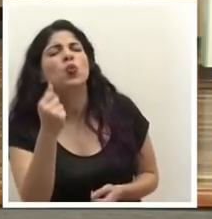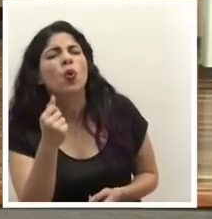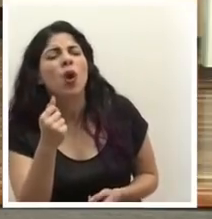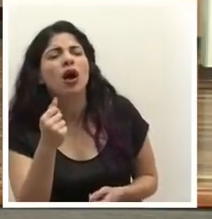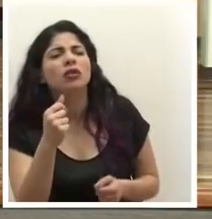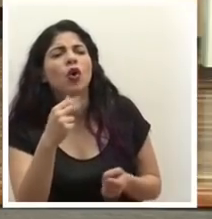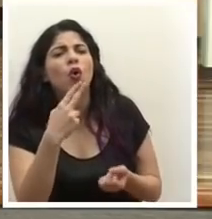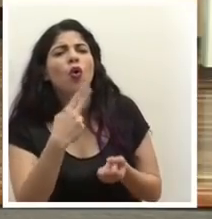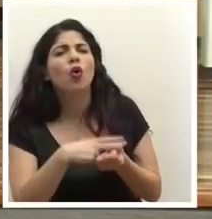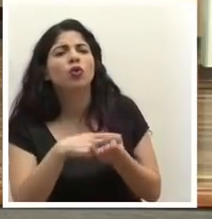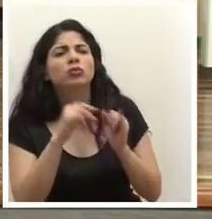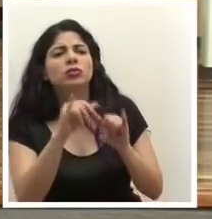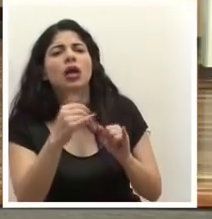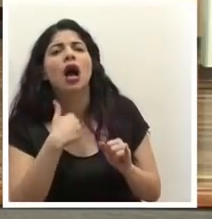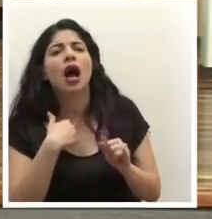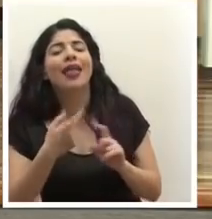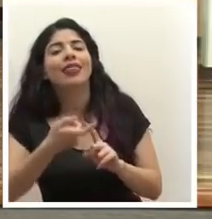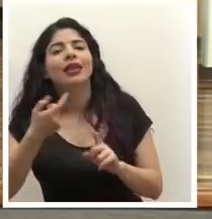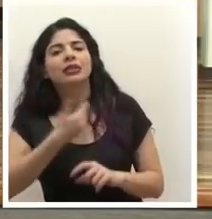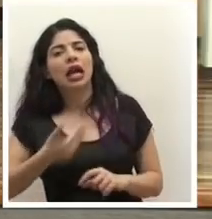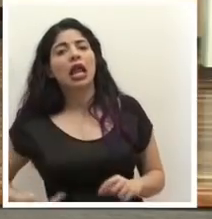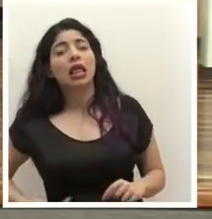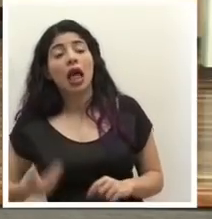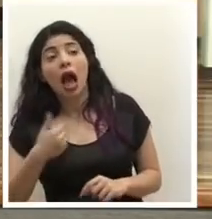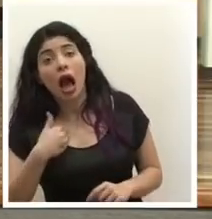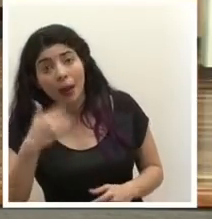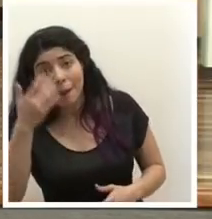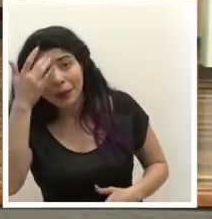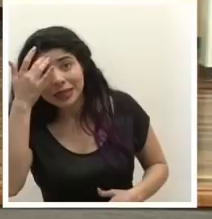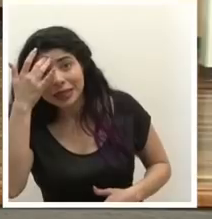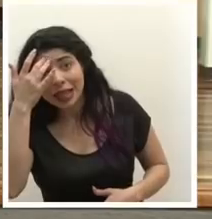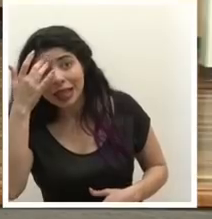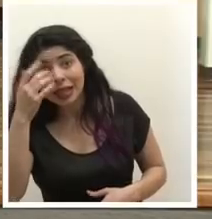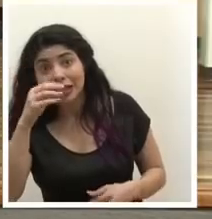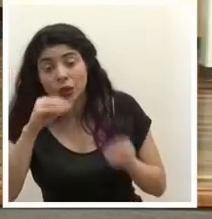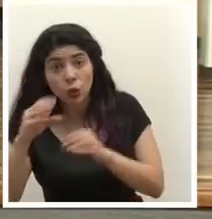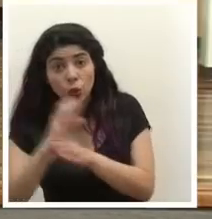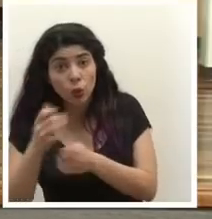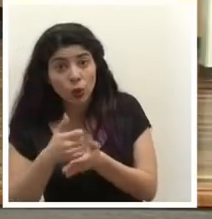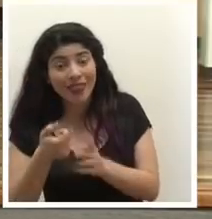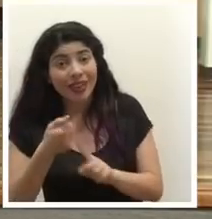hospitalizados hay de la provincia de Heredia hay pacientes de la provincia en UCI